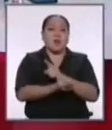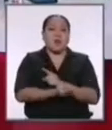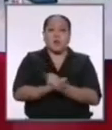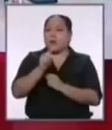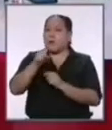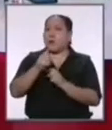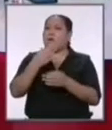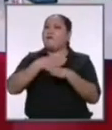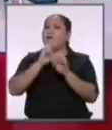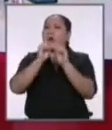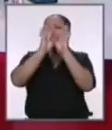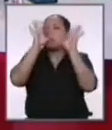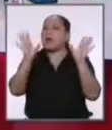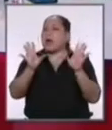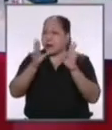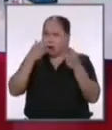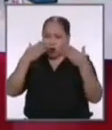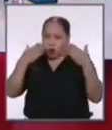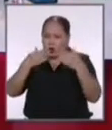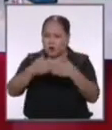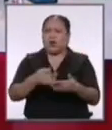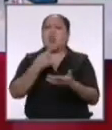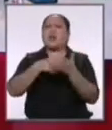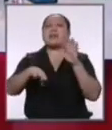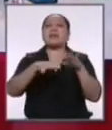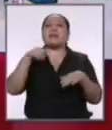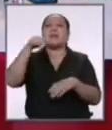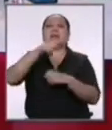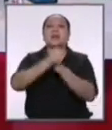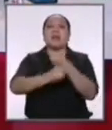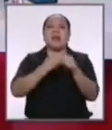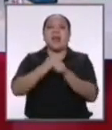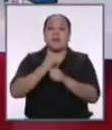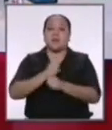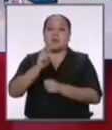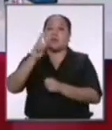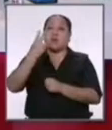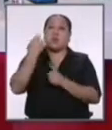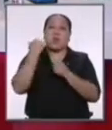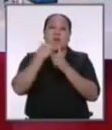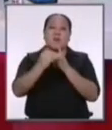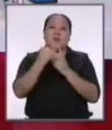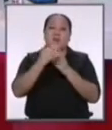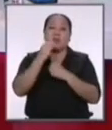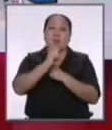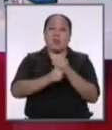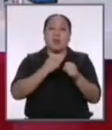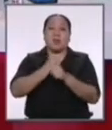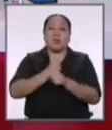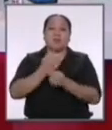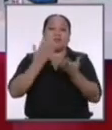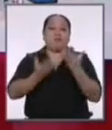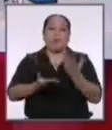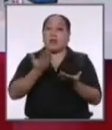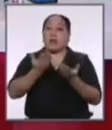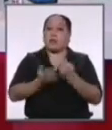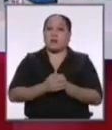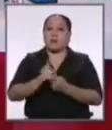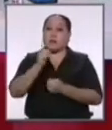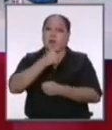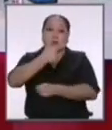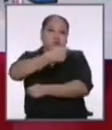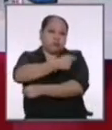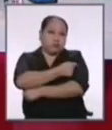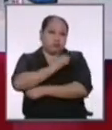clara y precisa qué se haría con ese año escolar porque va a estar en la segunda mitad del año y probablemente no hayan sido todos